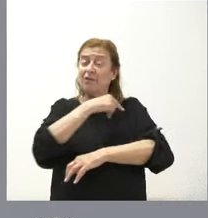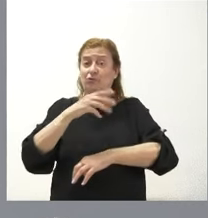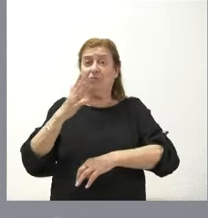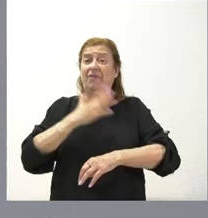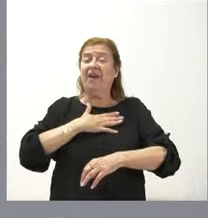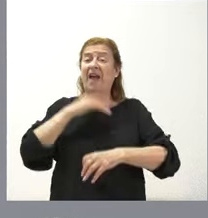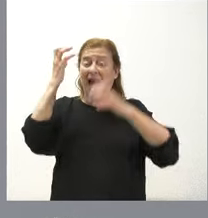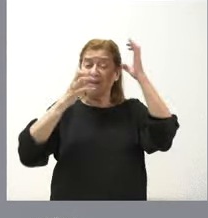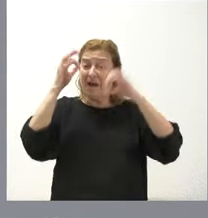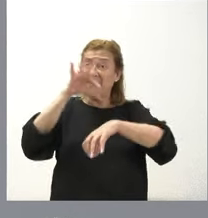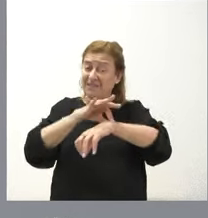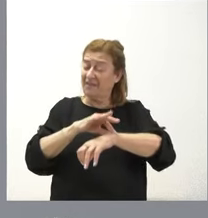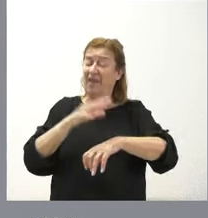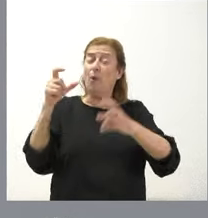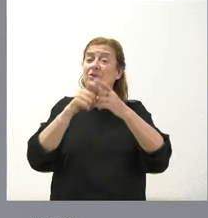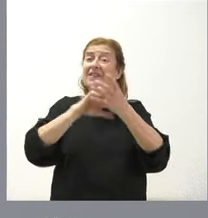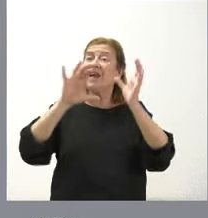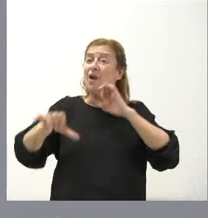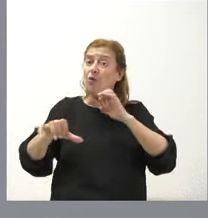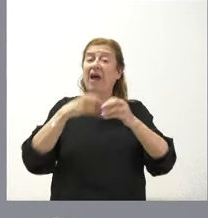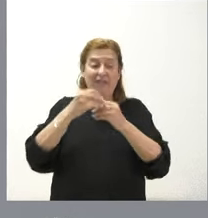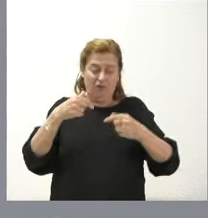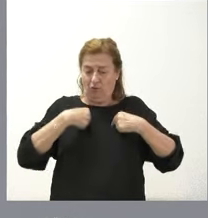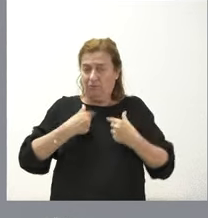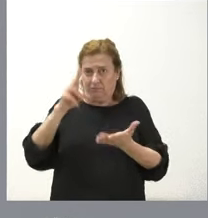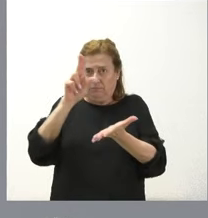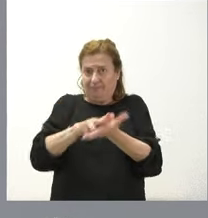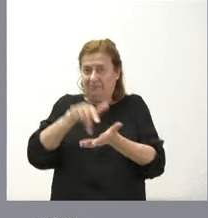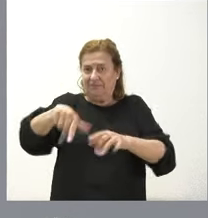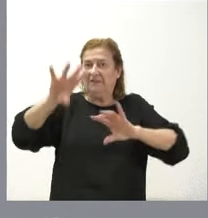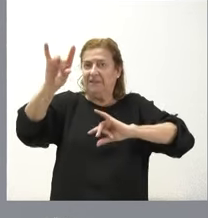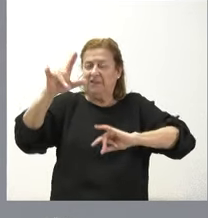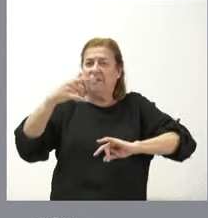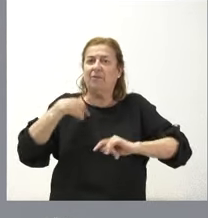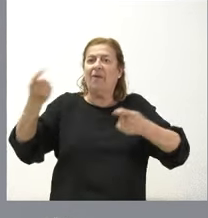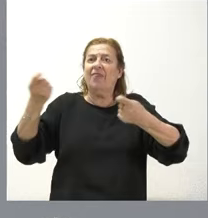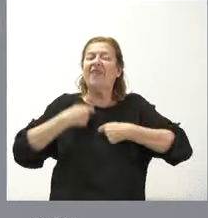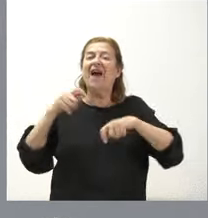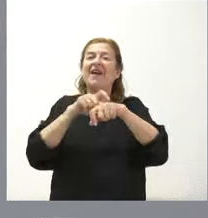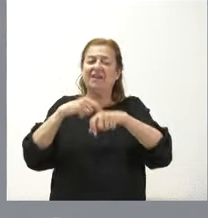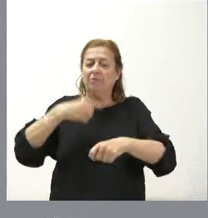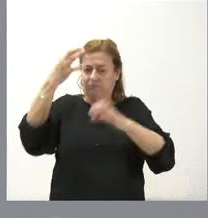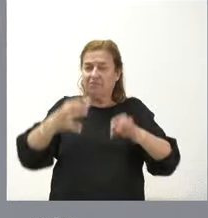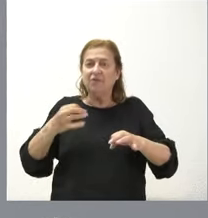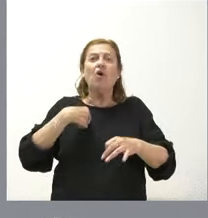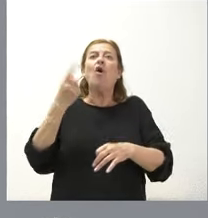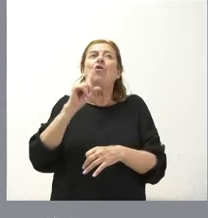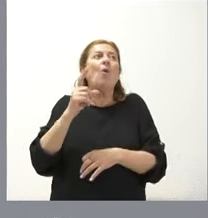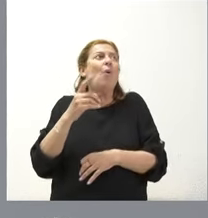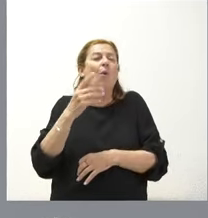veterinarios de la Junta de Castilla y León. Y, por tanto, esto es lo que a nosotros nos otorga este carácter de veracidad. Nosotros no estamos para